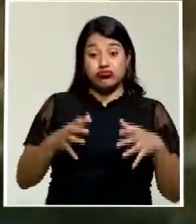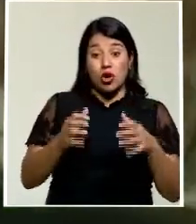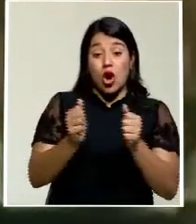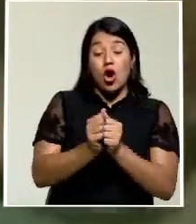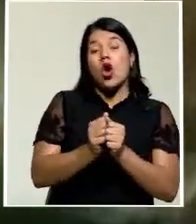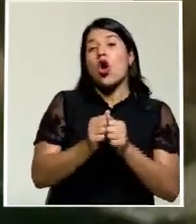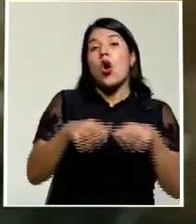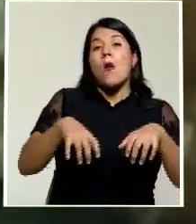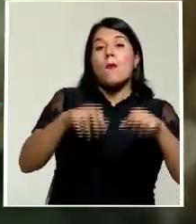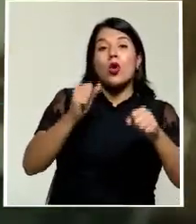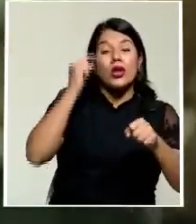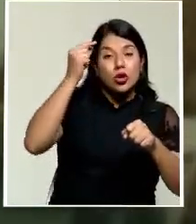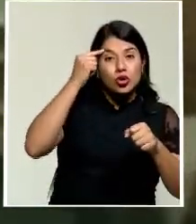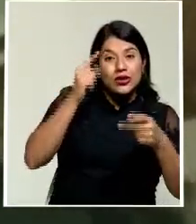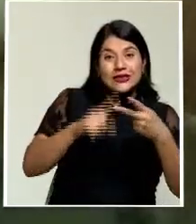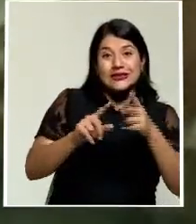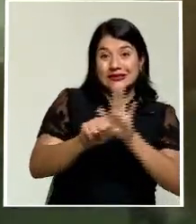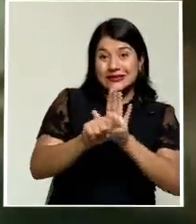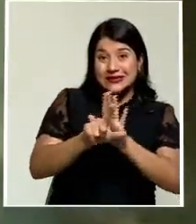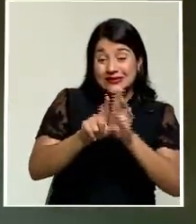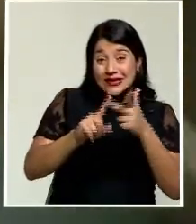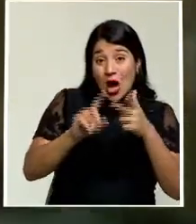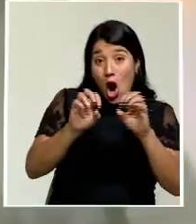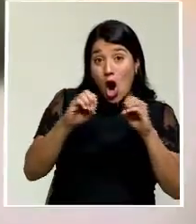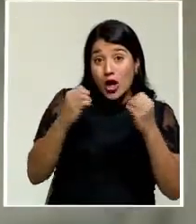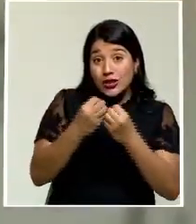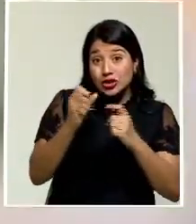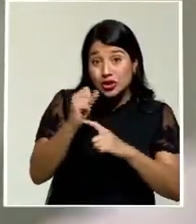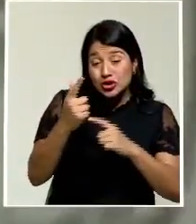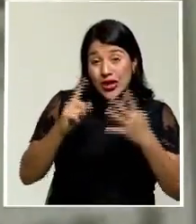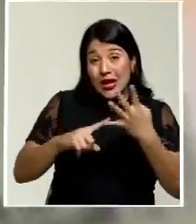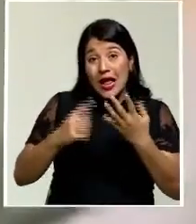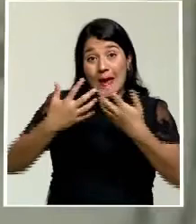Legislativa, organizaciones sociales y el sector privado.